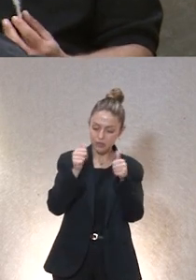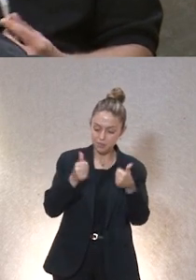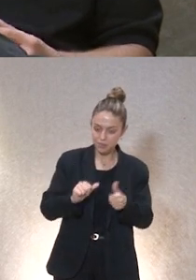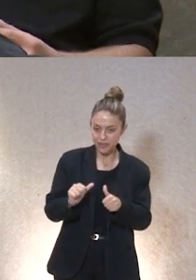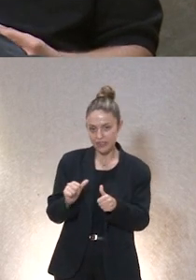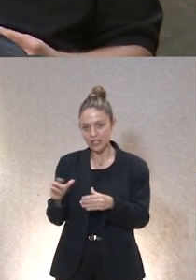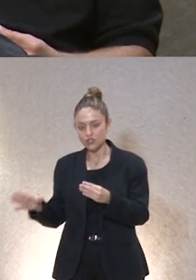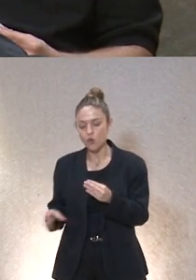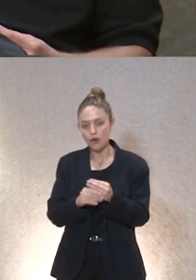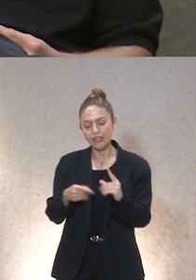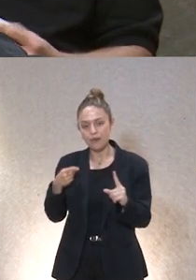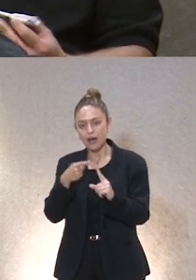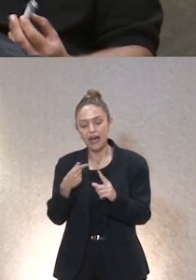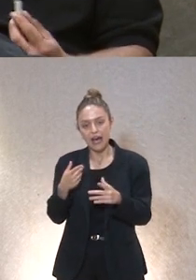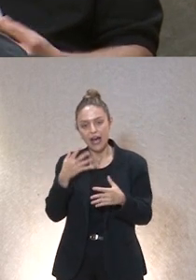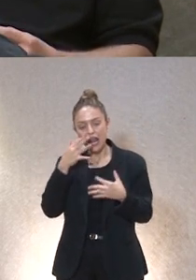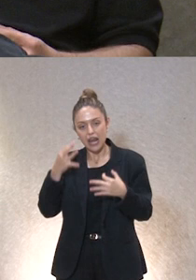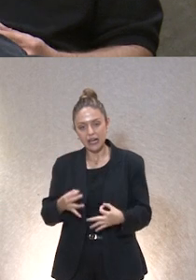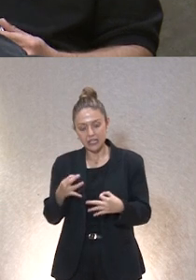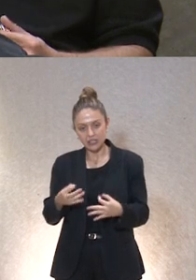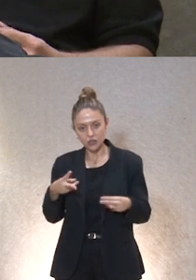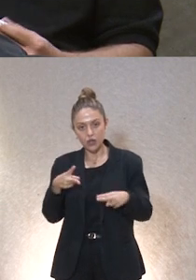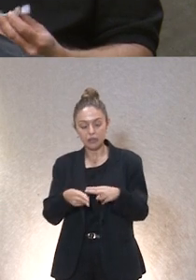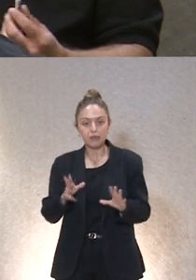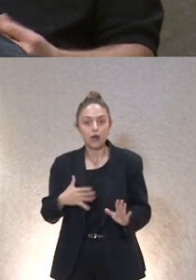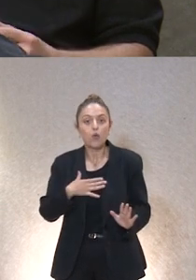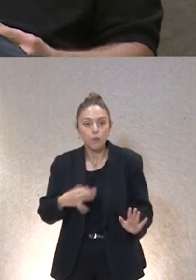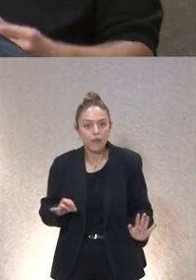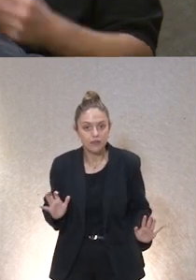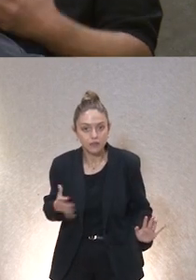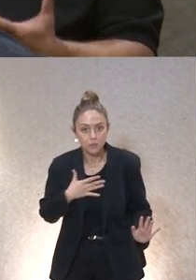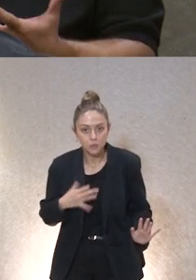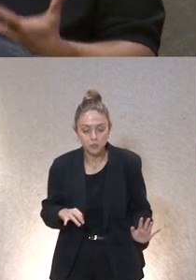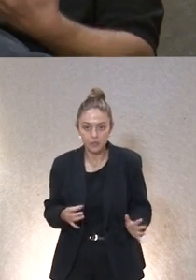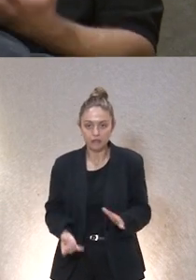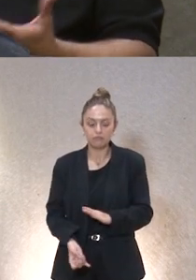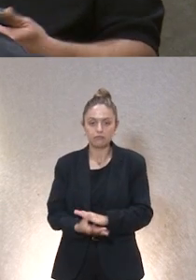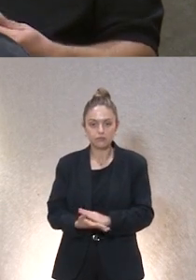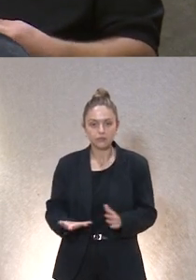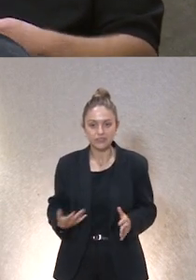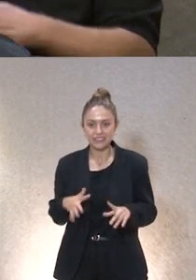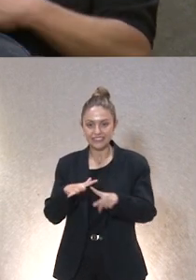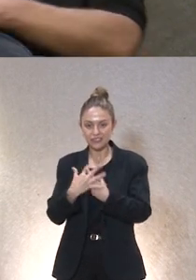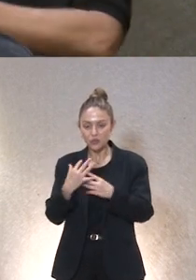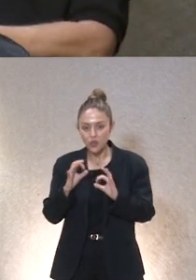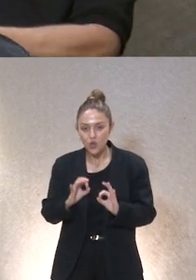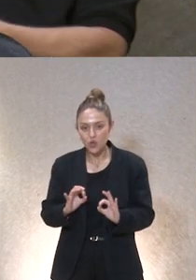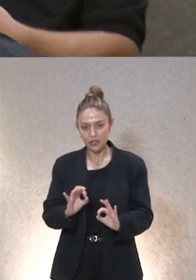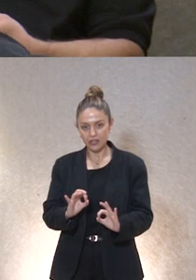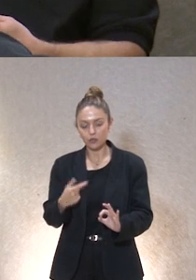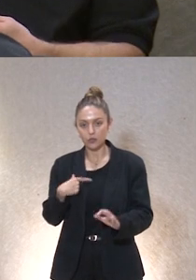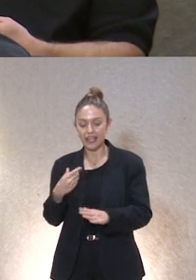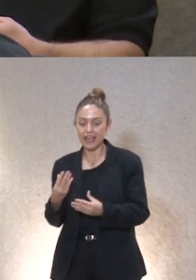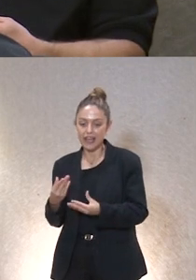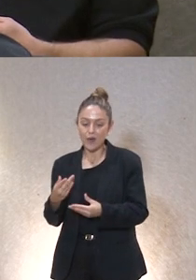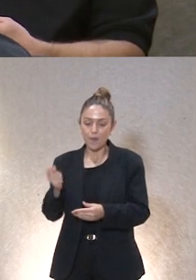para evitar que el riesgo pero claro puede ocurrir el riesgo cero no existe seguramente en esta situación en concreto no porque tenía el acompañamiento del